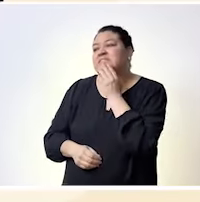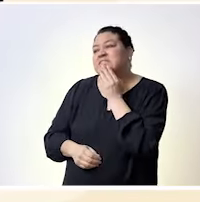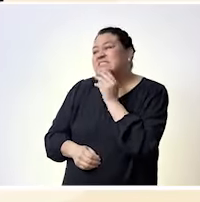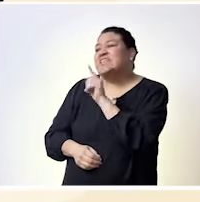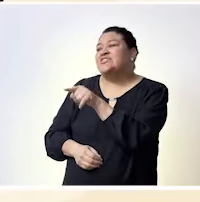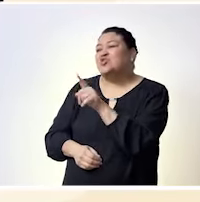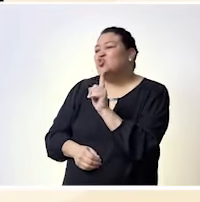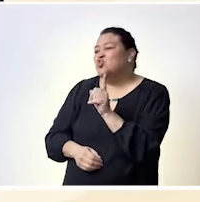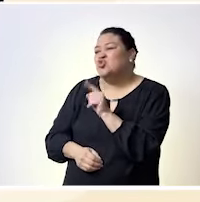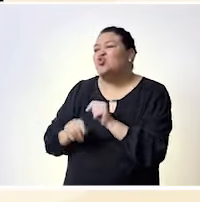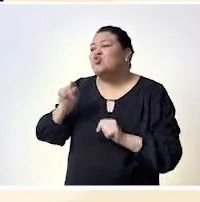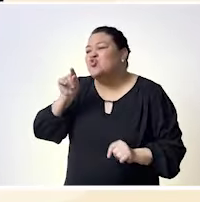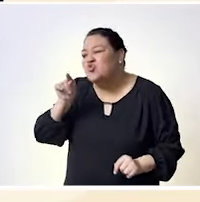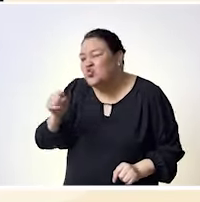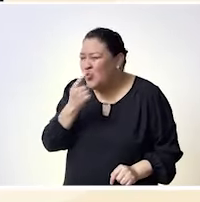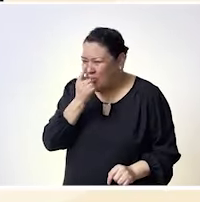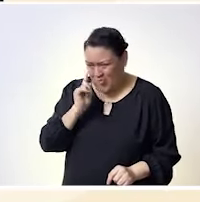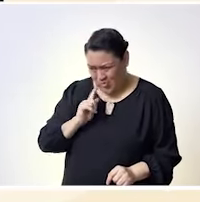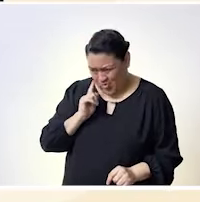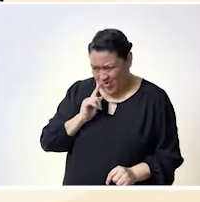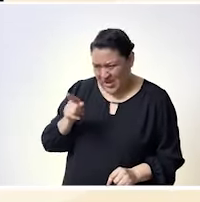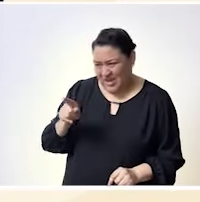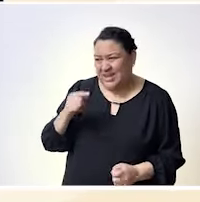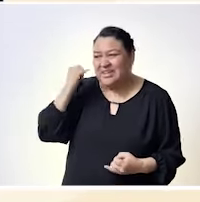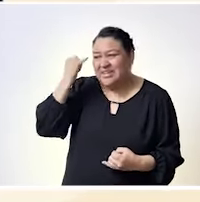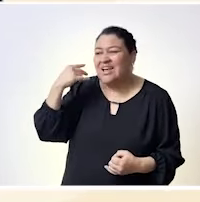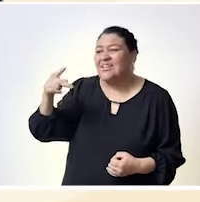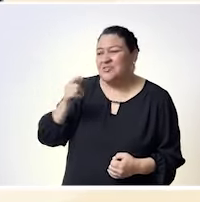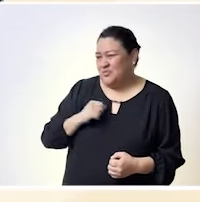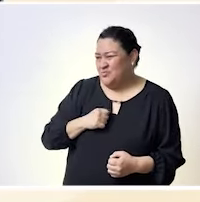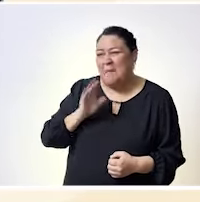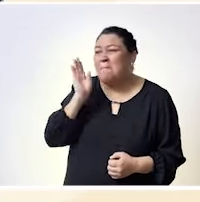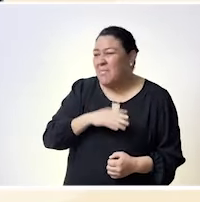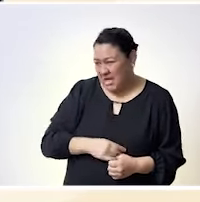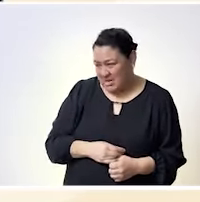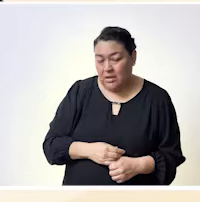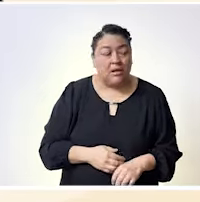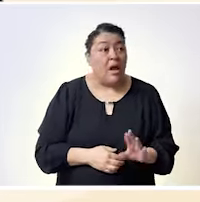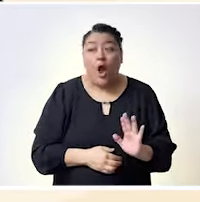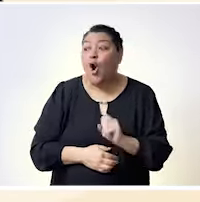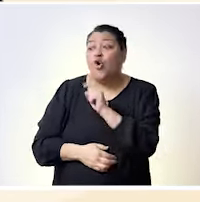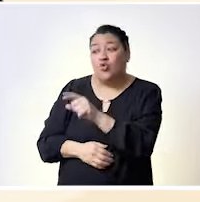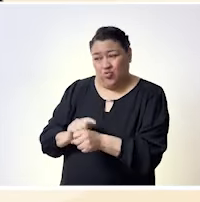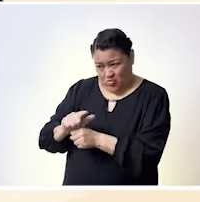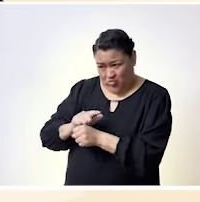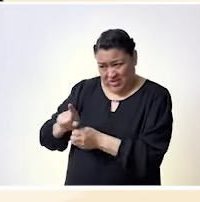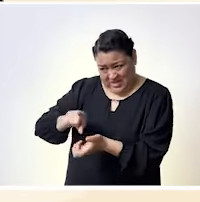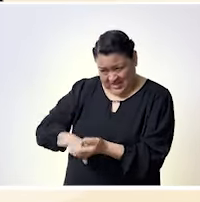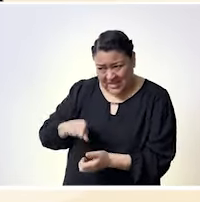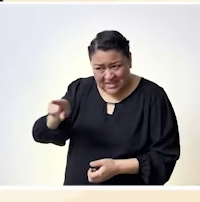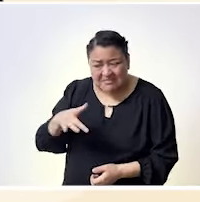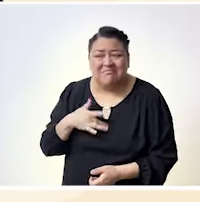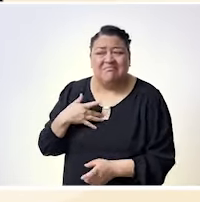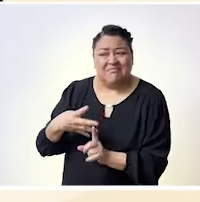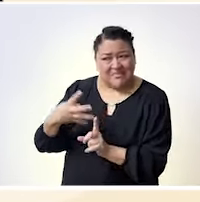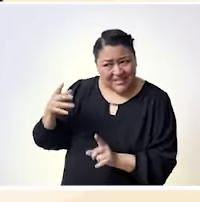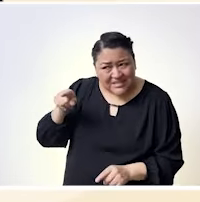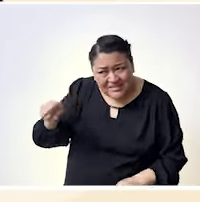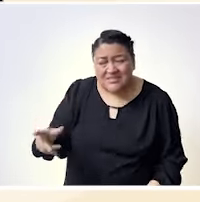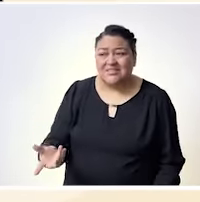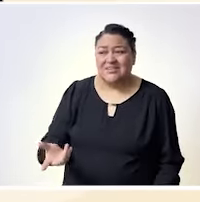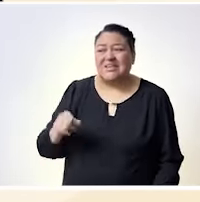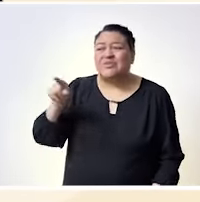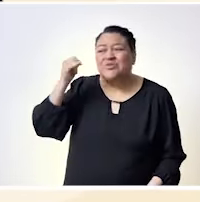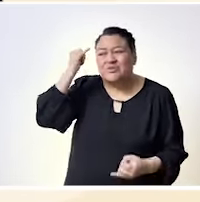voltean a ver y nos quitan cuando nos quieren quitar esta autonomía de ser mujeres es cuando nos descubrimos que podemos ser